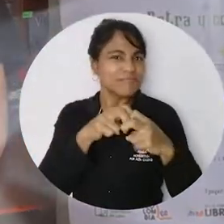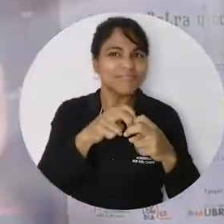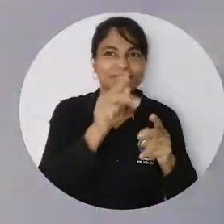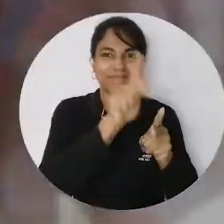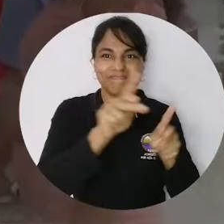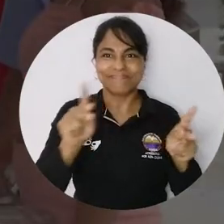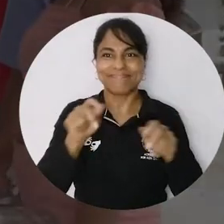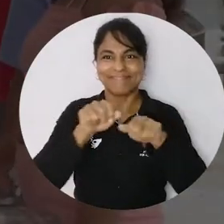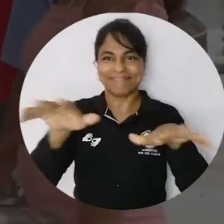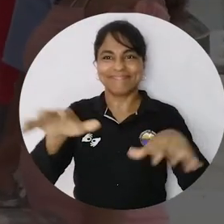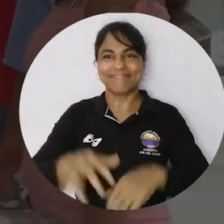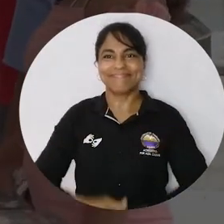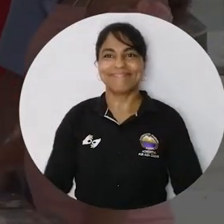el público.